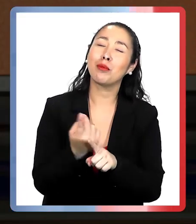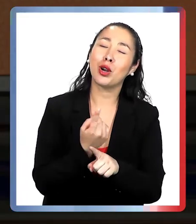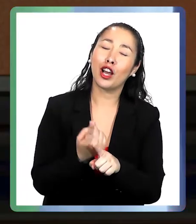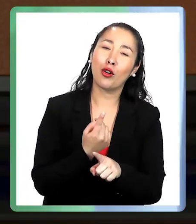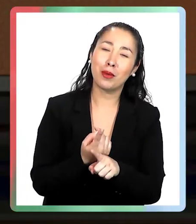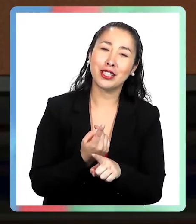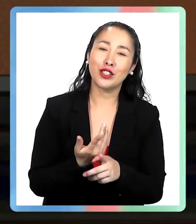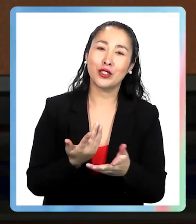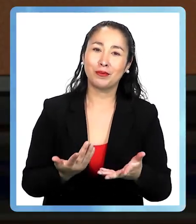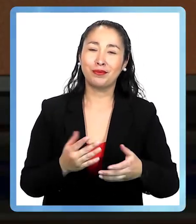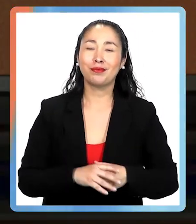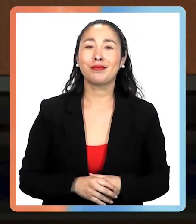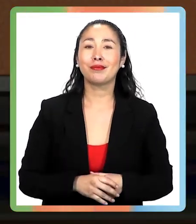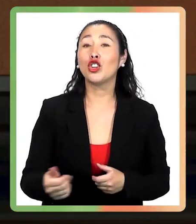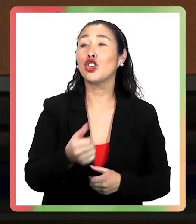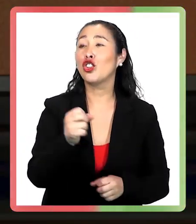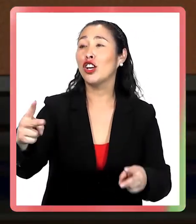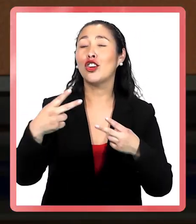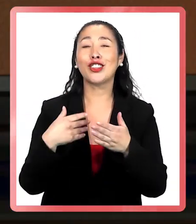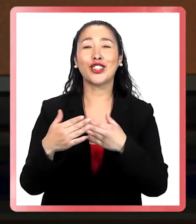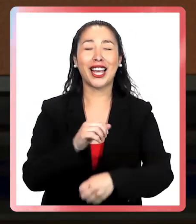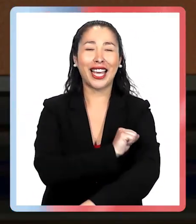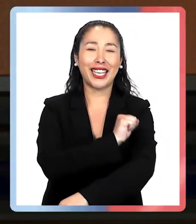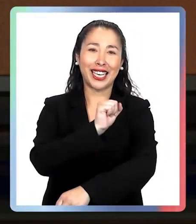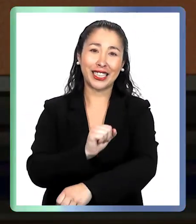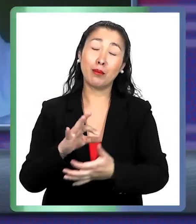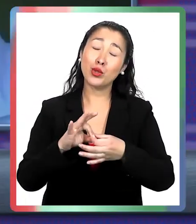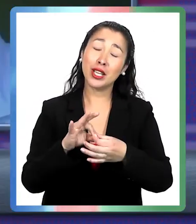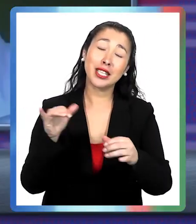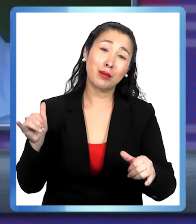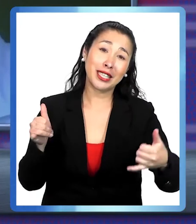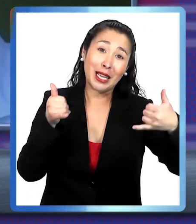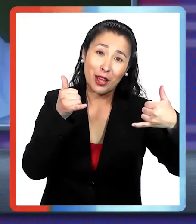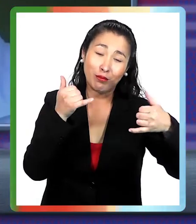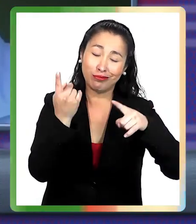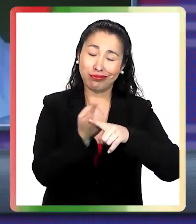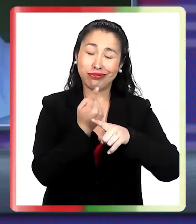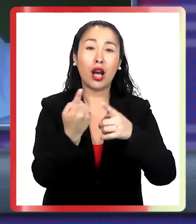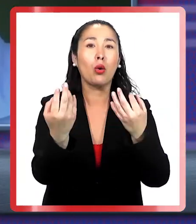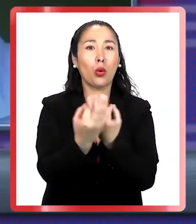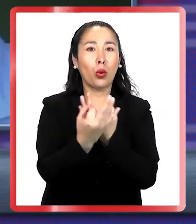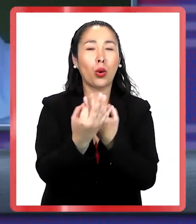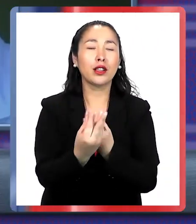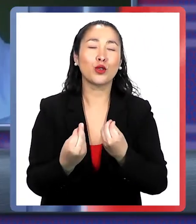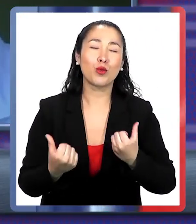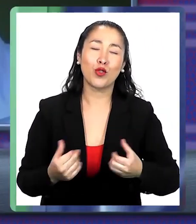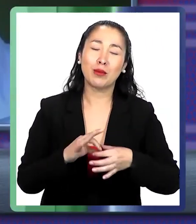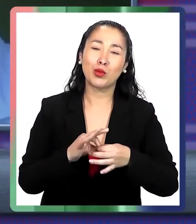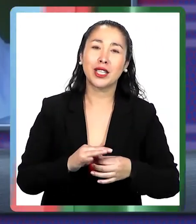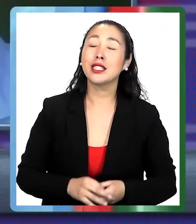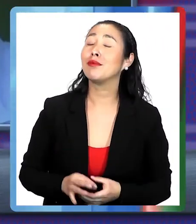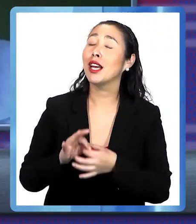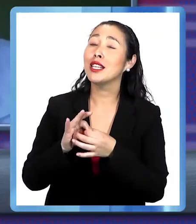esta conversación con la audiencia de Arcatel y gracias por este llamado también y estas explicaciones que han sido bastante amplias.